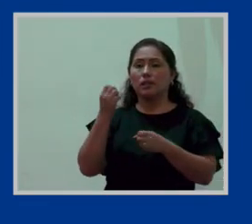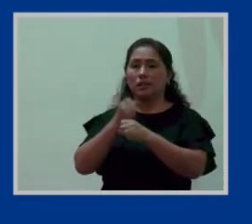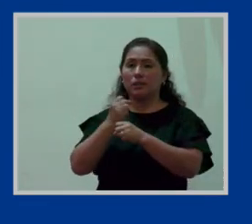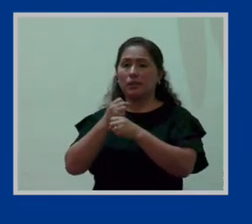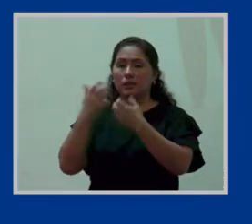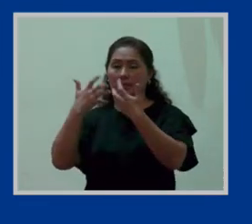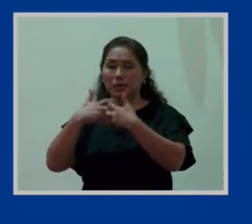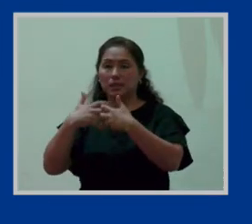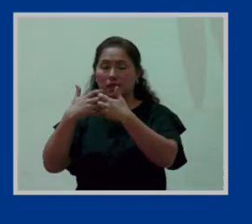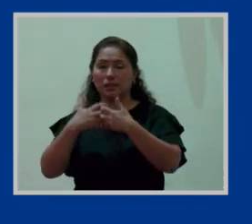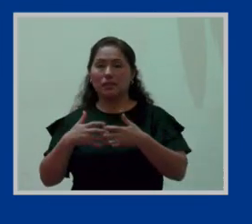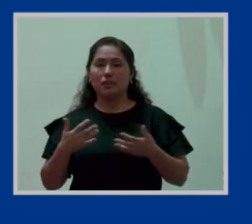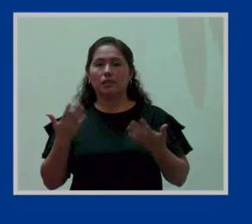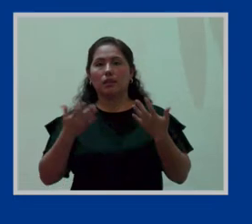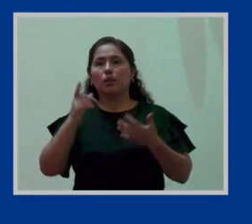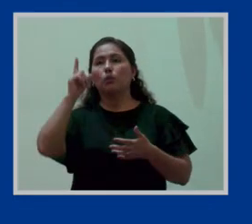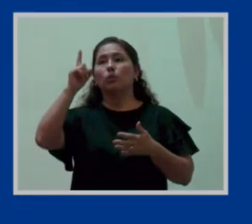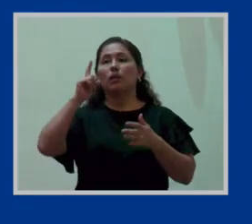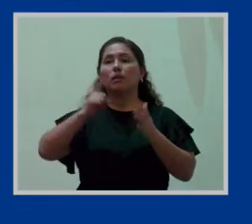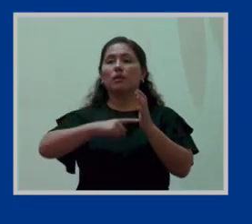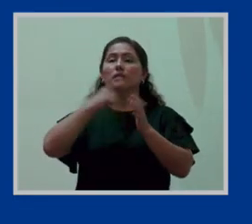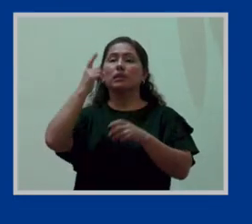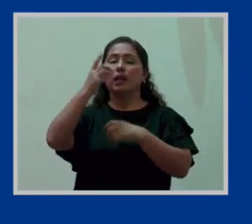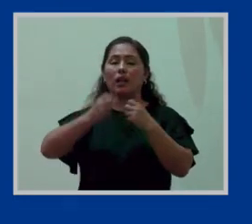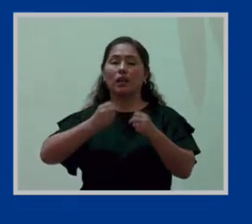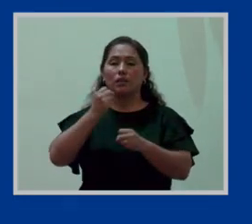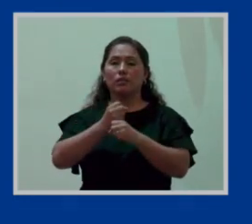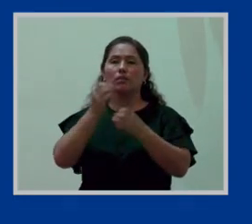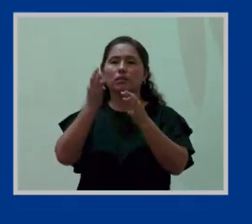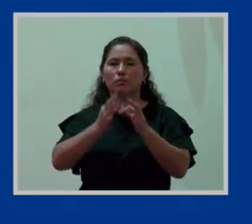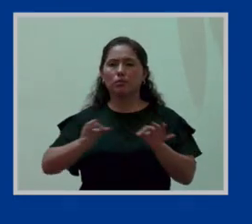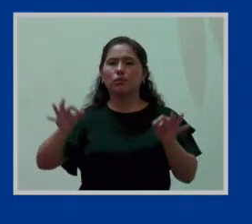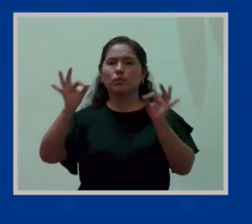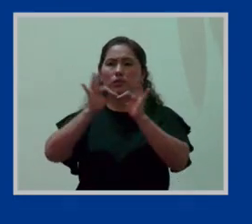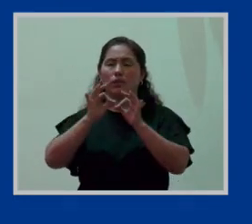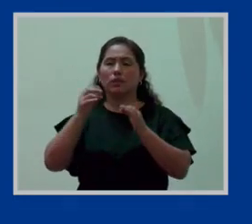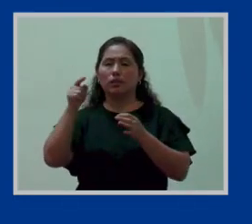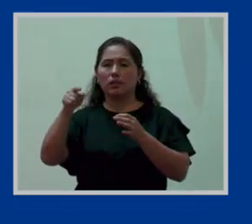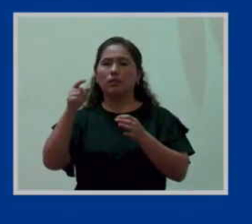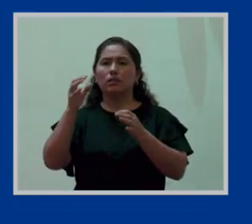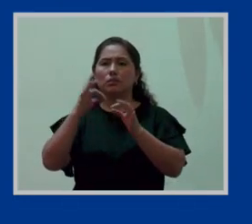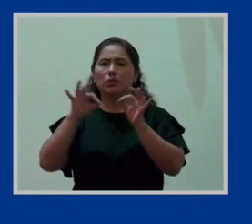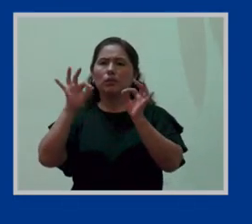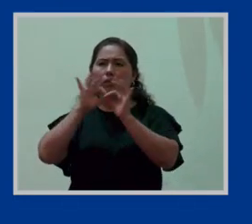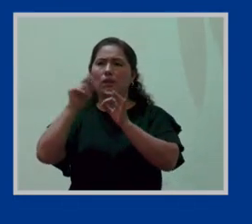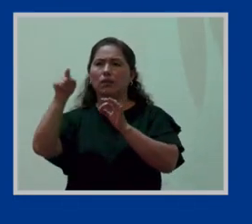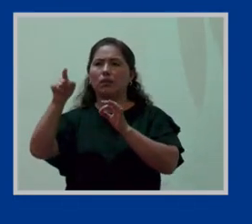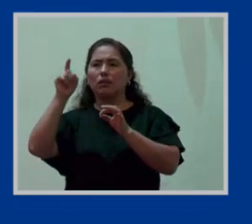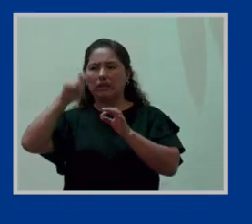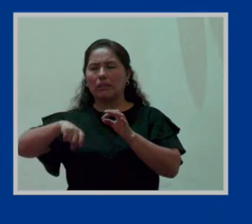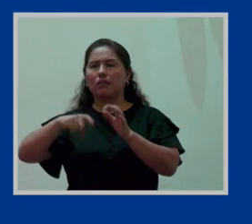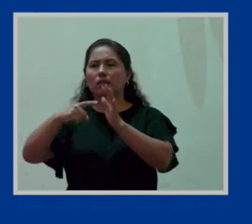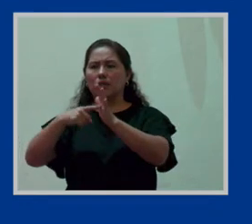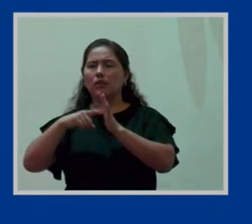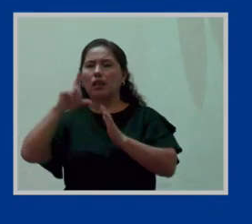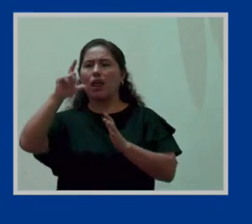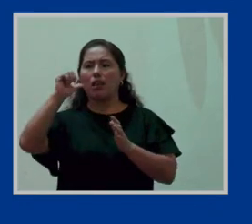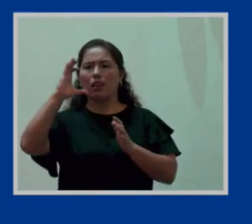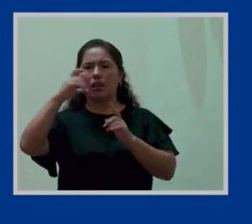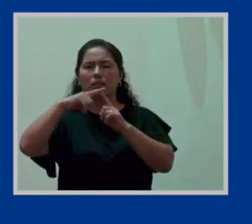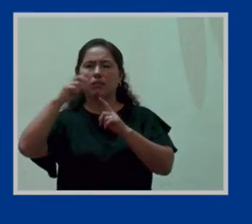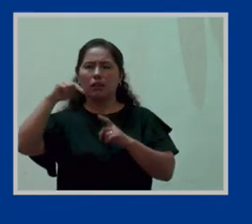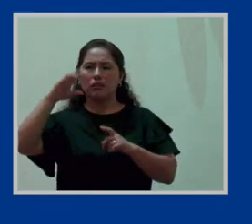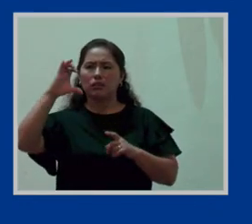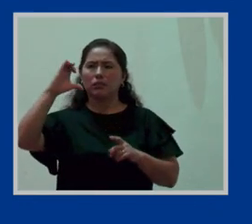y aún así sea una vez al año es importante contar con esos servicios y me hace recordar mucho